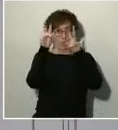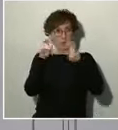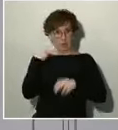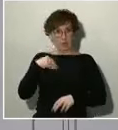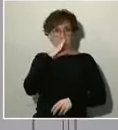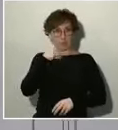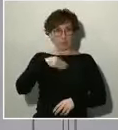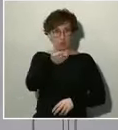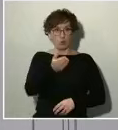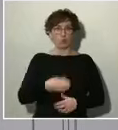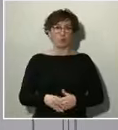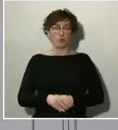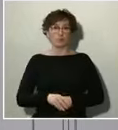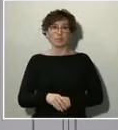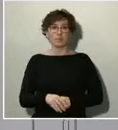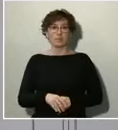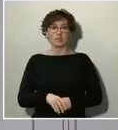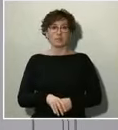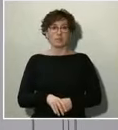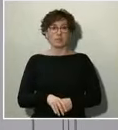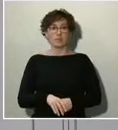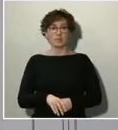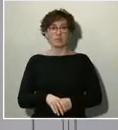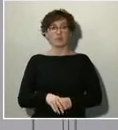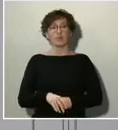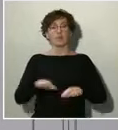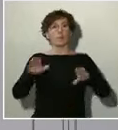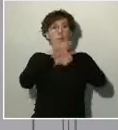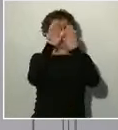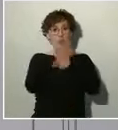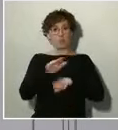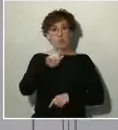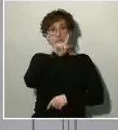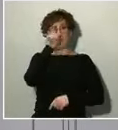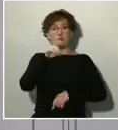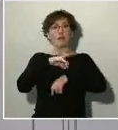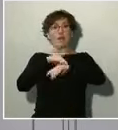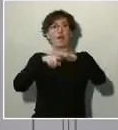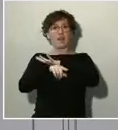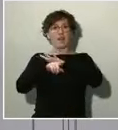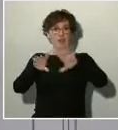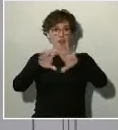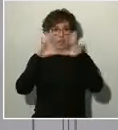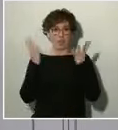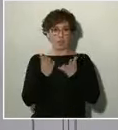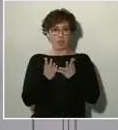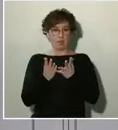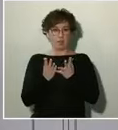Finalizamos con una pregunta de la Agencia Internacional Bloomberg Televisión.